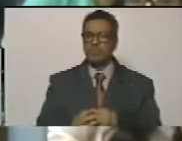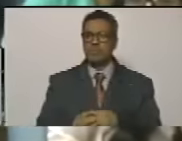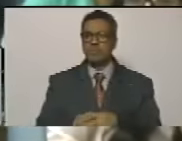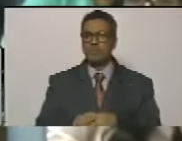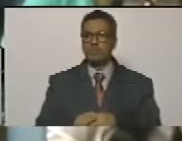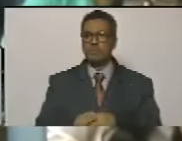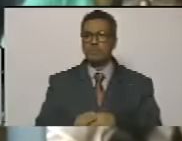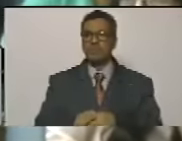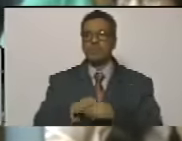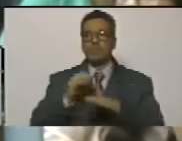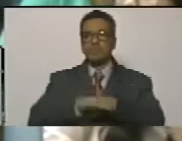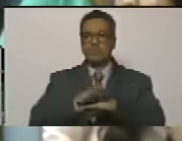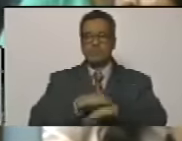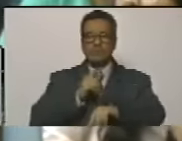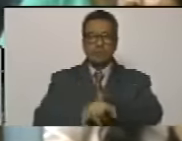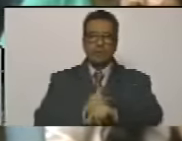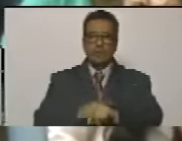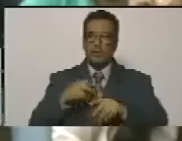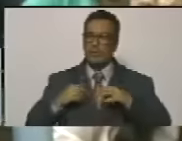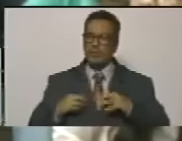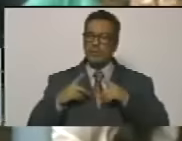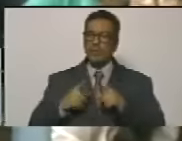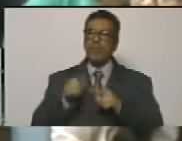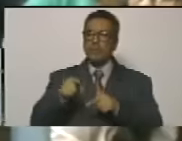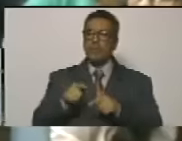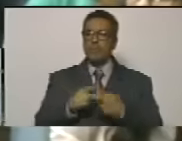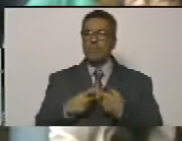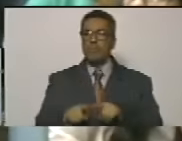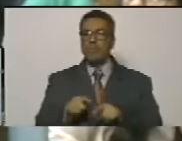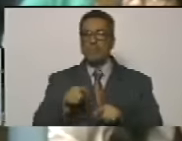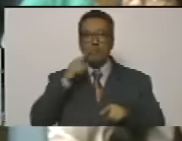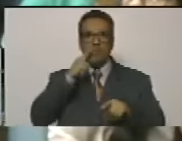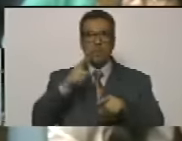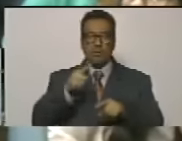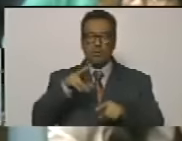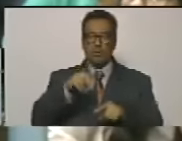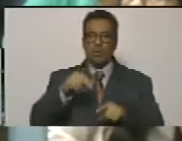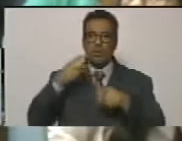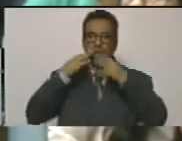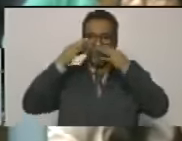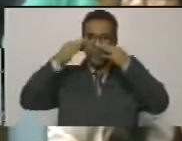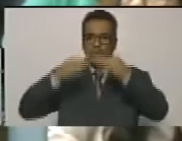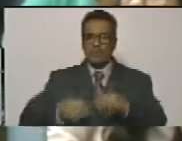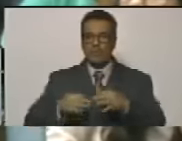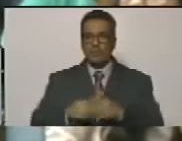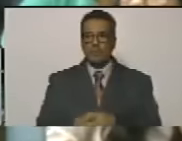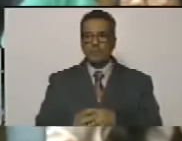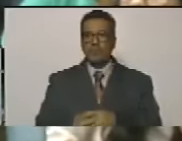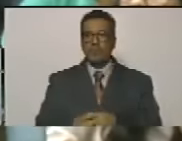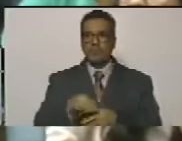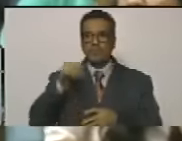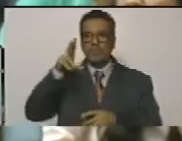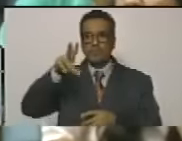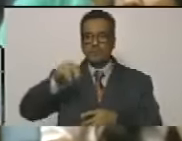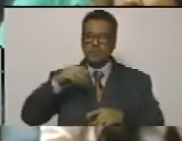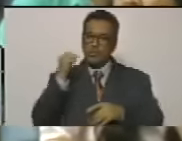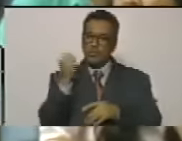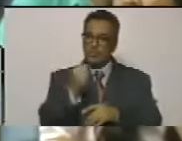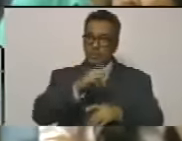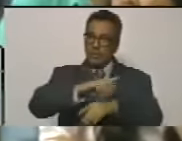para actuar en momentos oportunos pero lo que es inconcebible definitivamente es no condenar